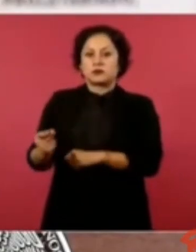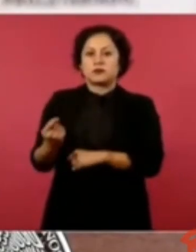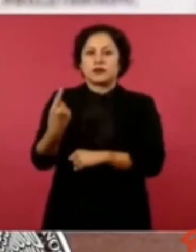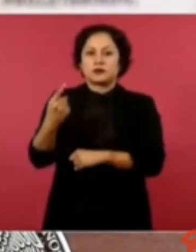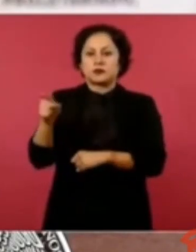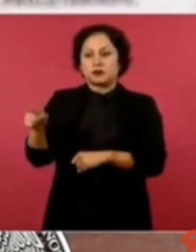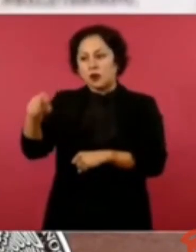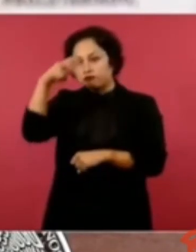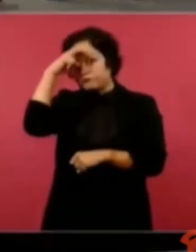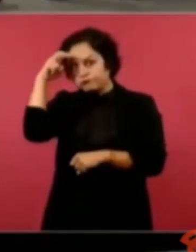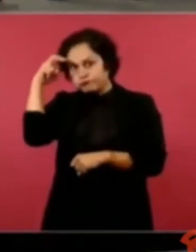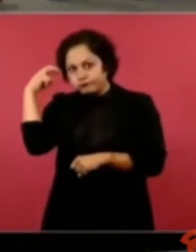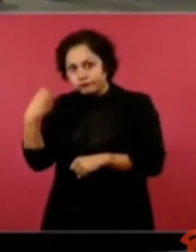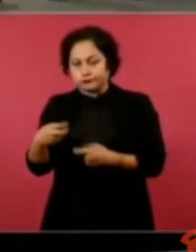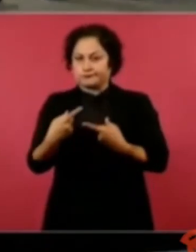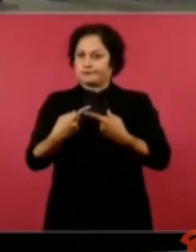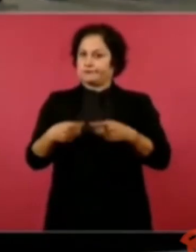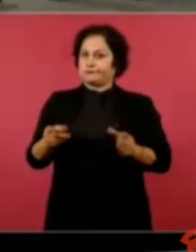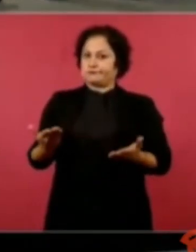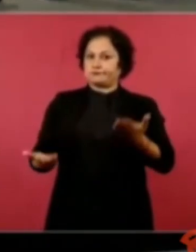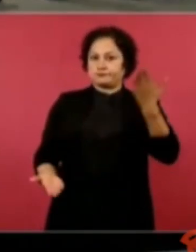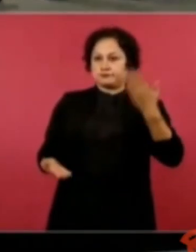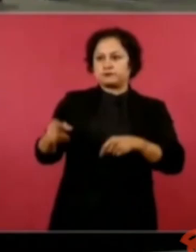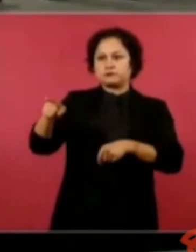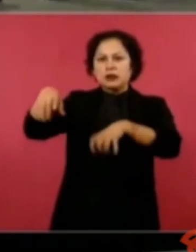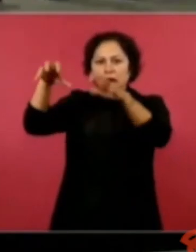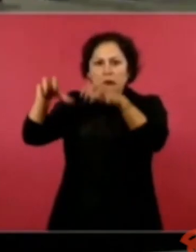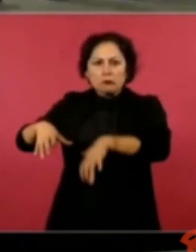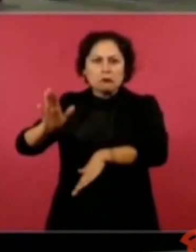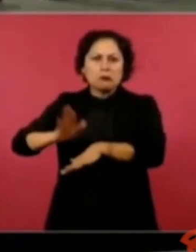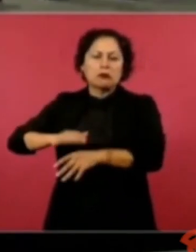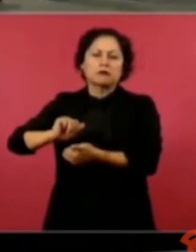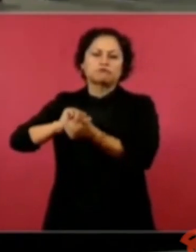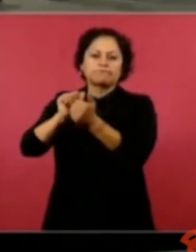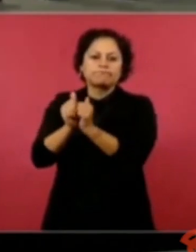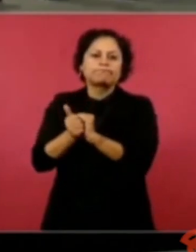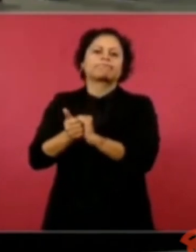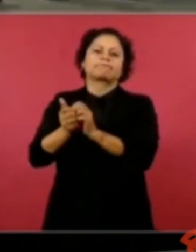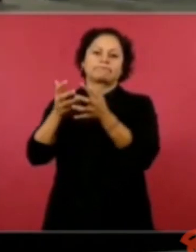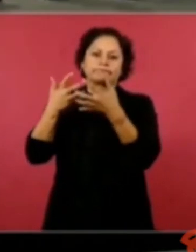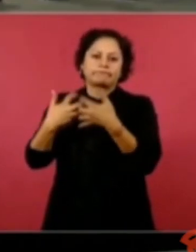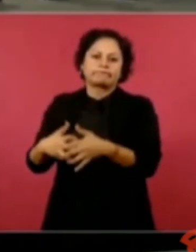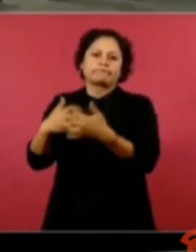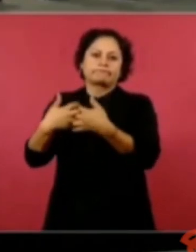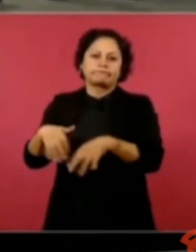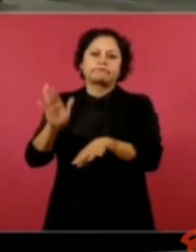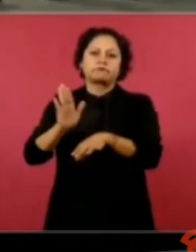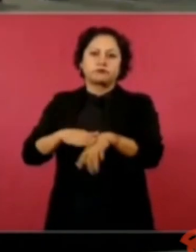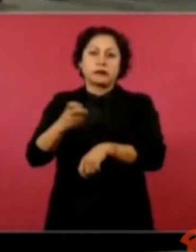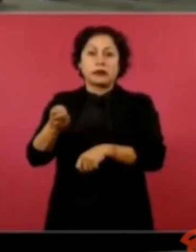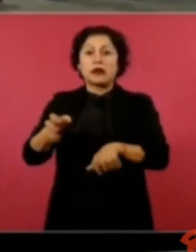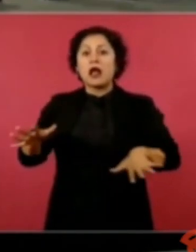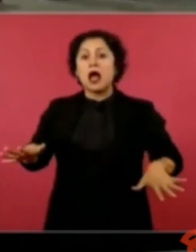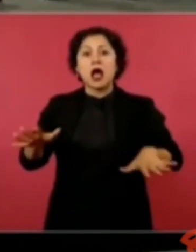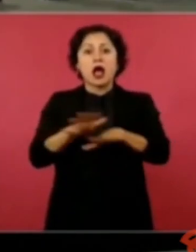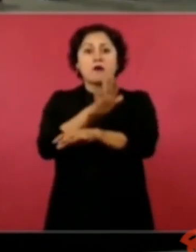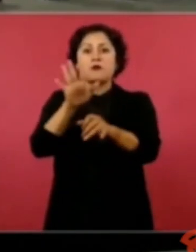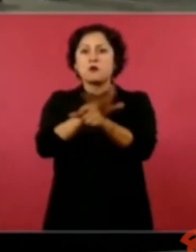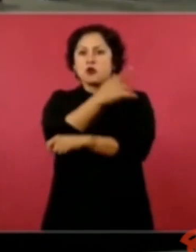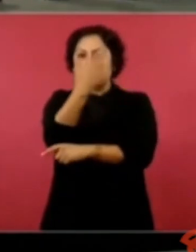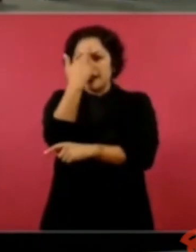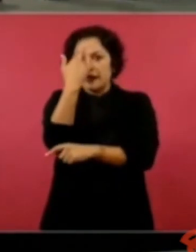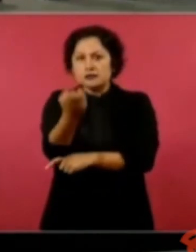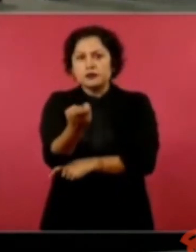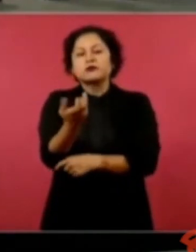cuando llueve. Y las presas turbinan más. Además, la generación hidroeléctrica es estacional. O sea, que no nada más mienten,